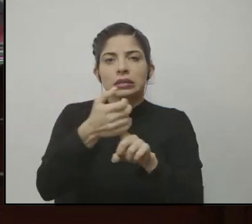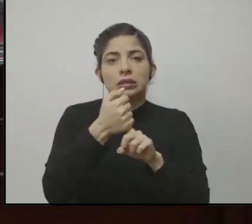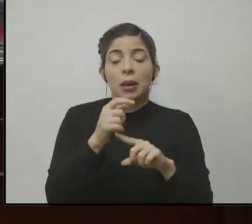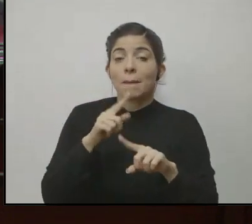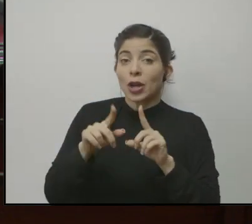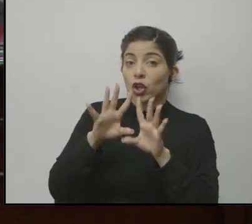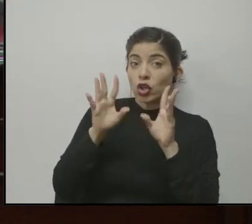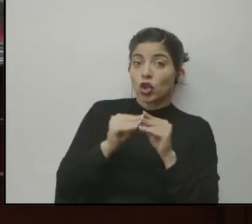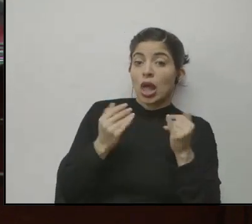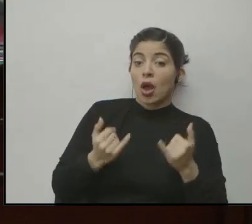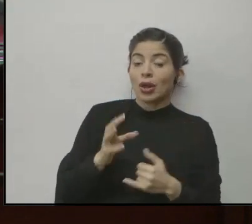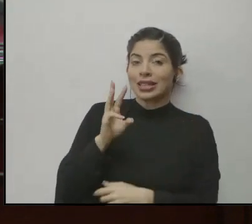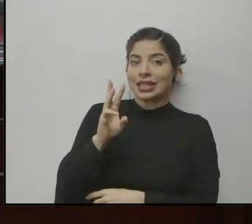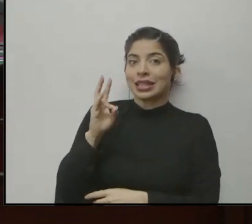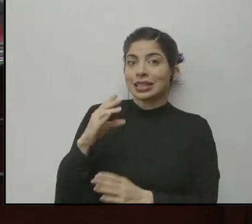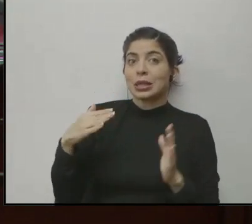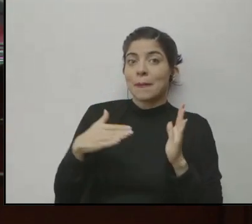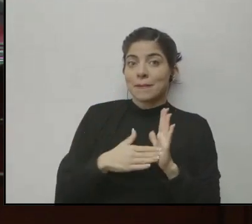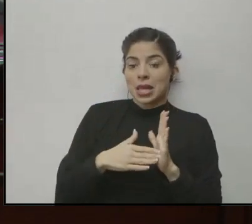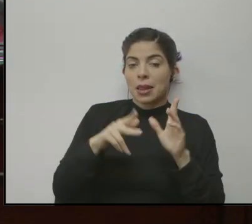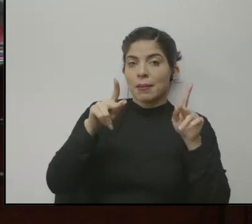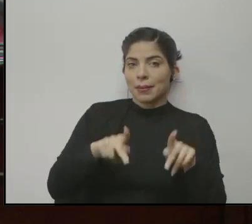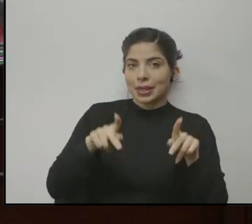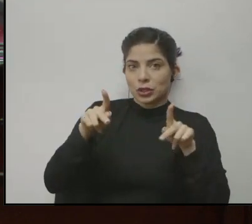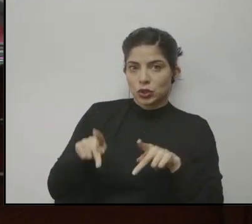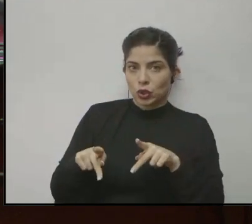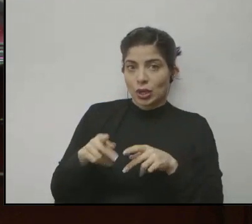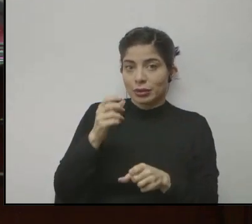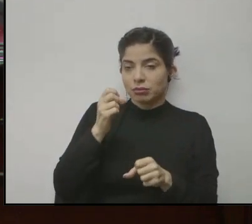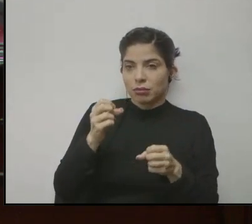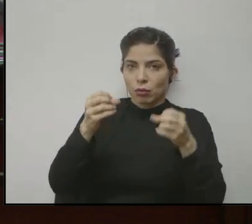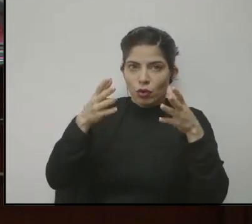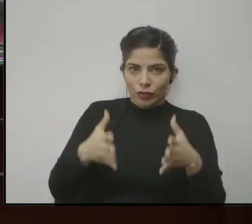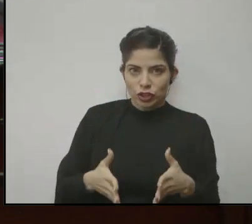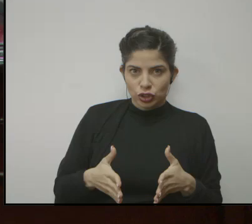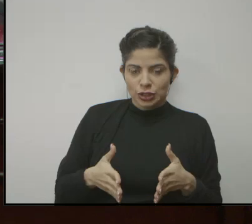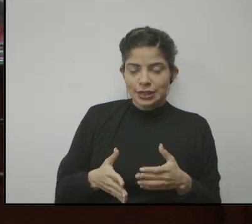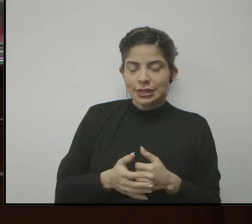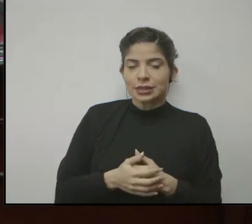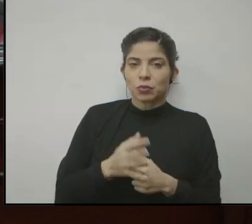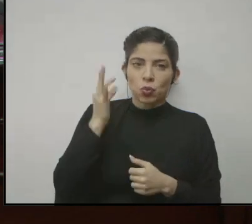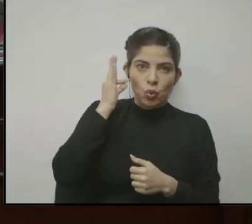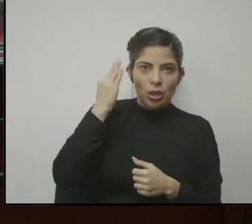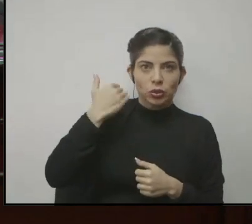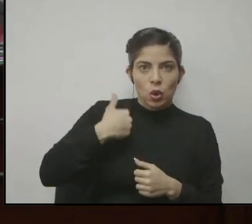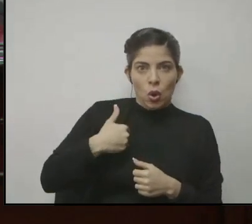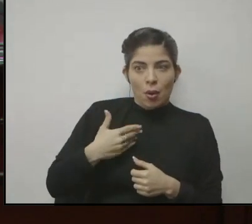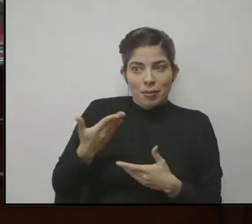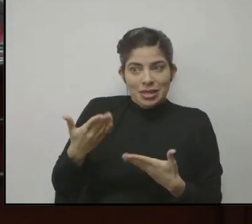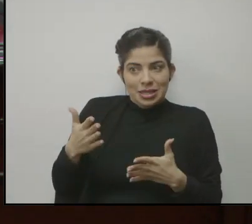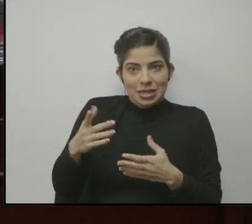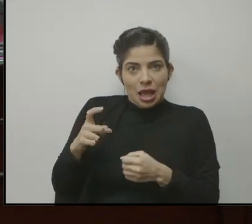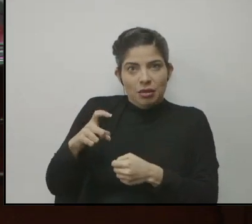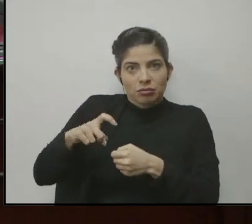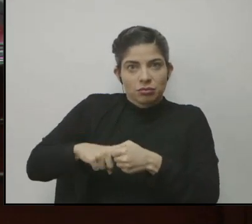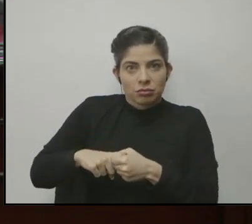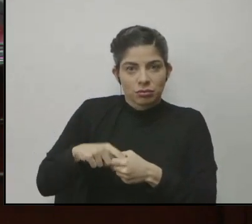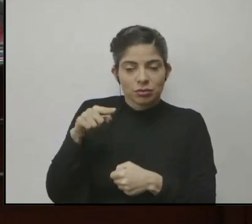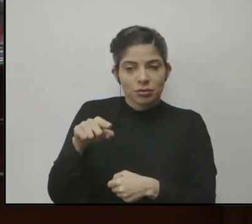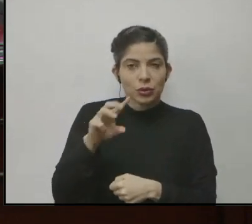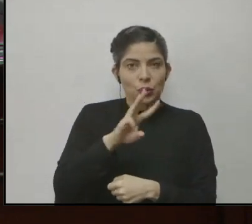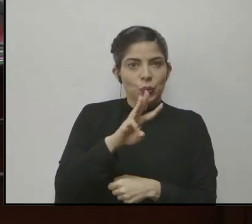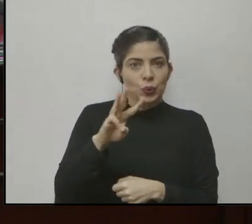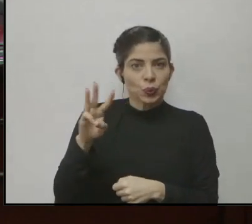67 mil personas, maestras y maestros, que están en la